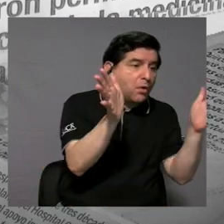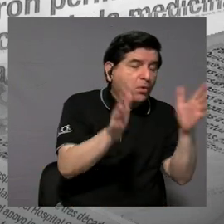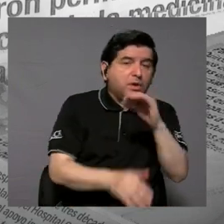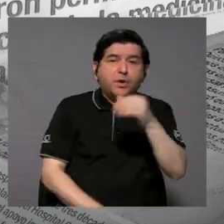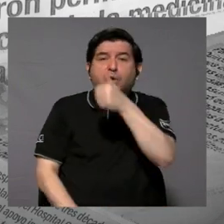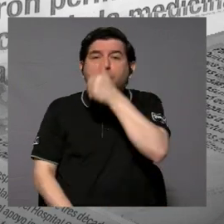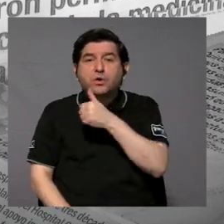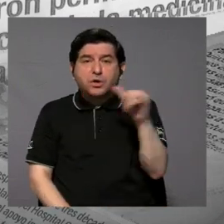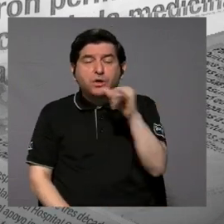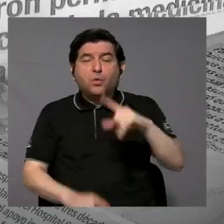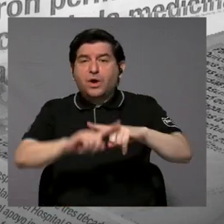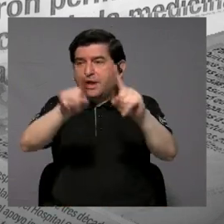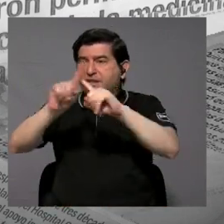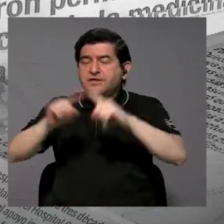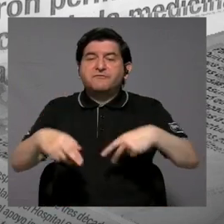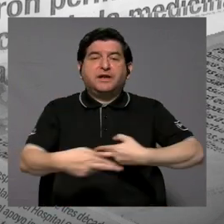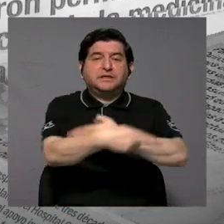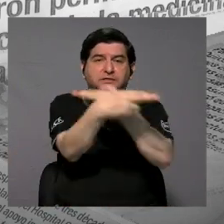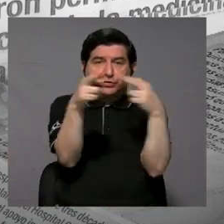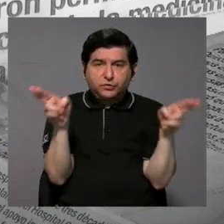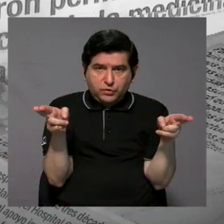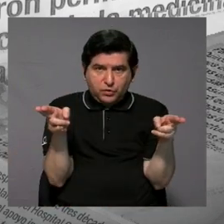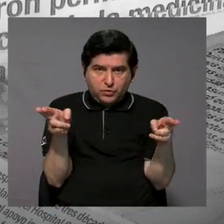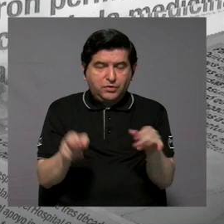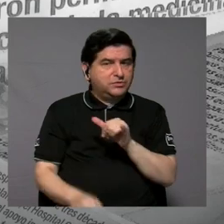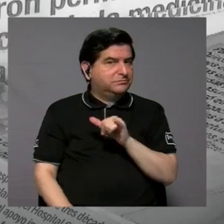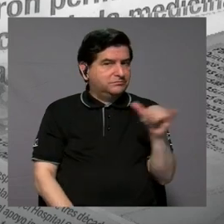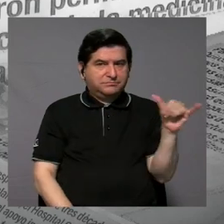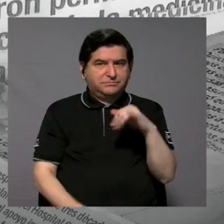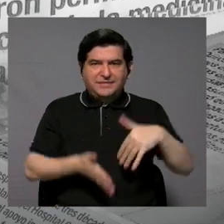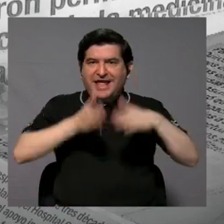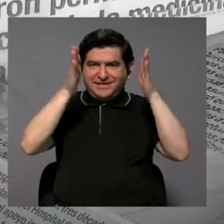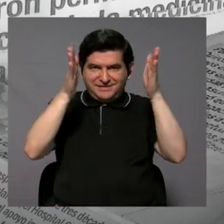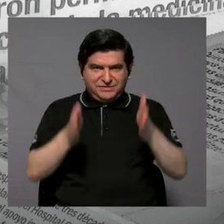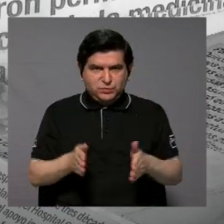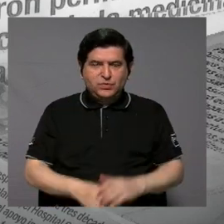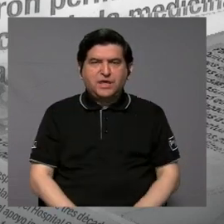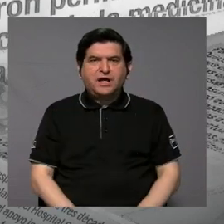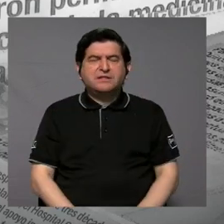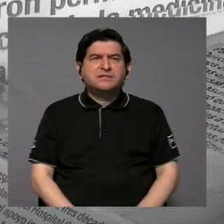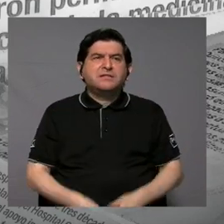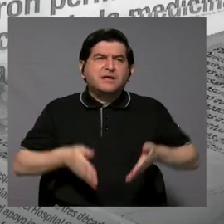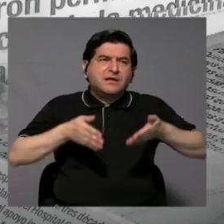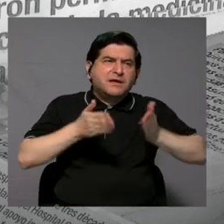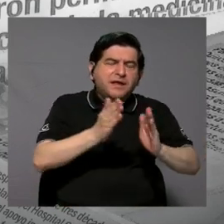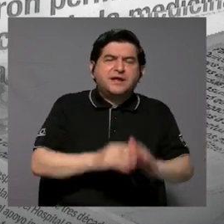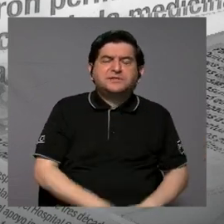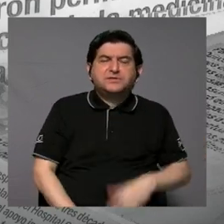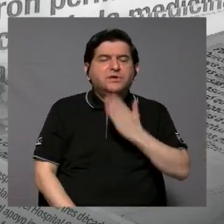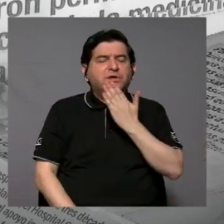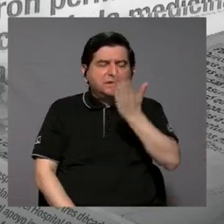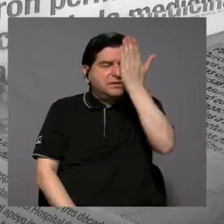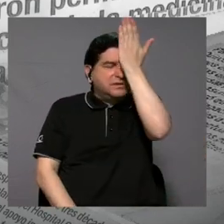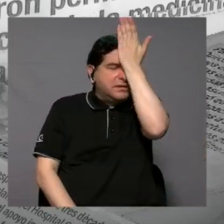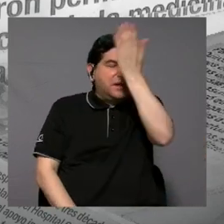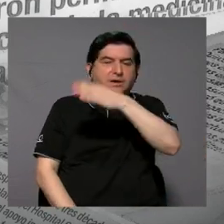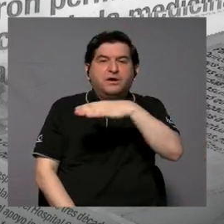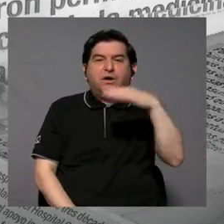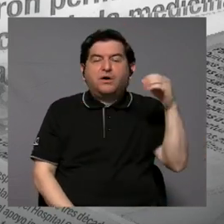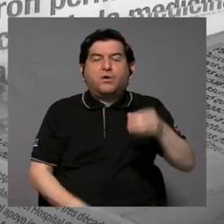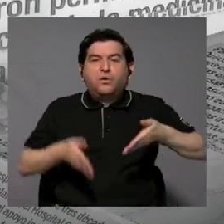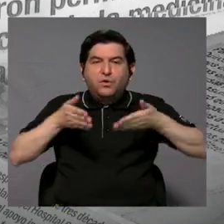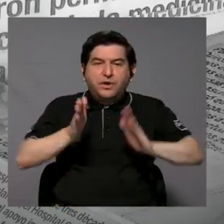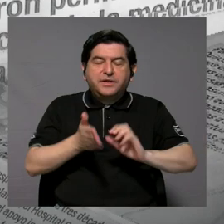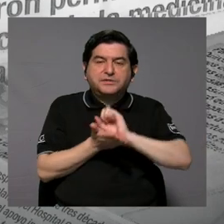privado, sino también a nivel de las diferentes regiones. No es lo mismo un estudiante que nació en Bratsy de Talamanca que un estudiante que